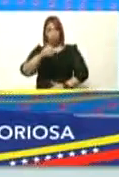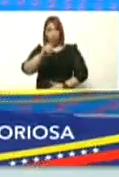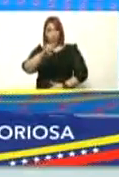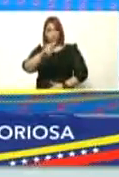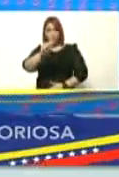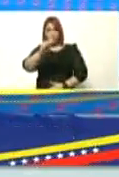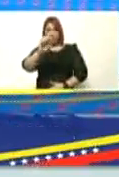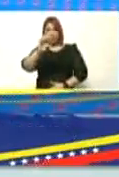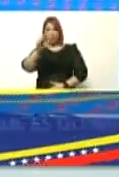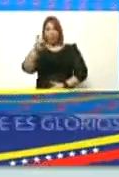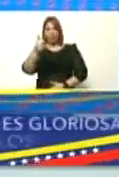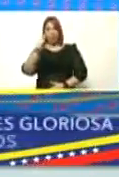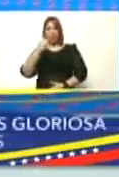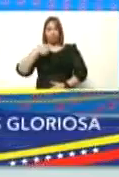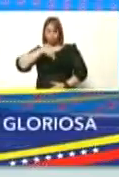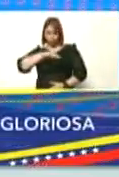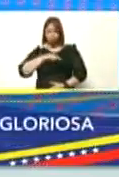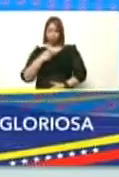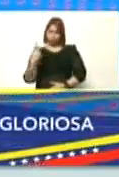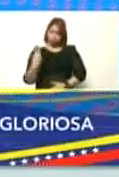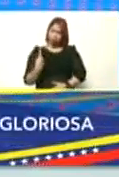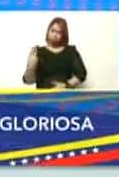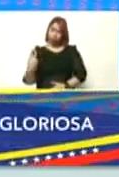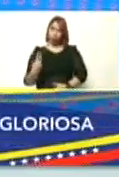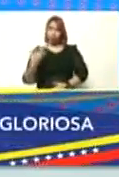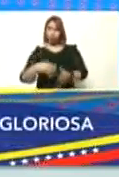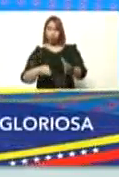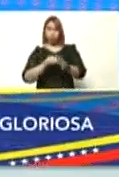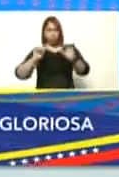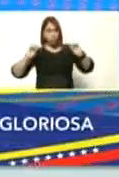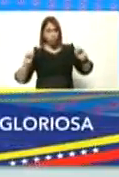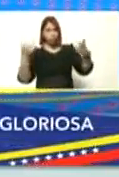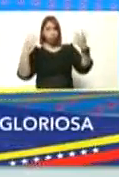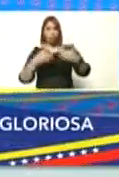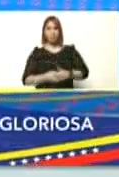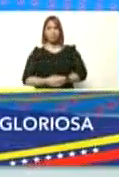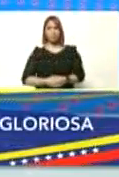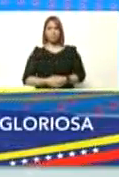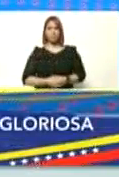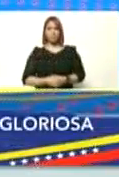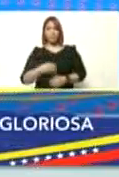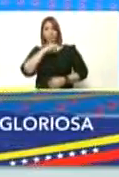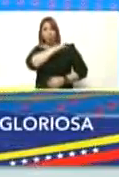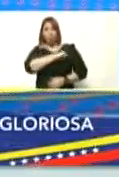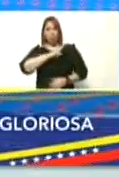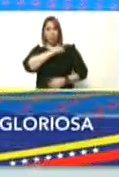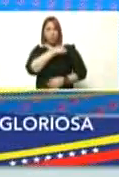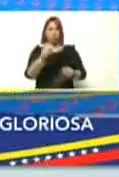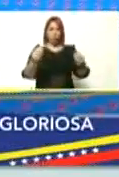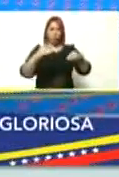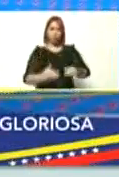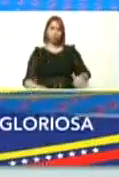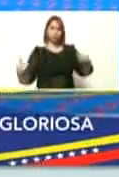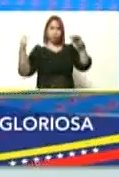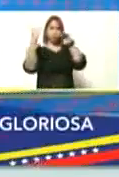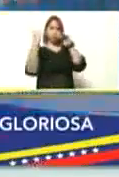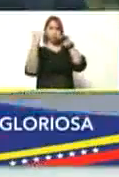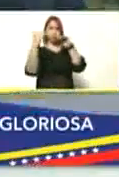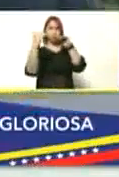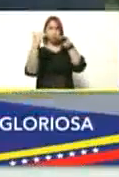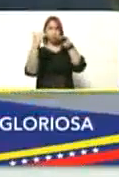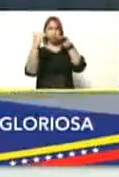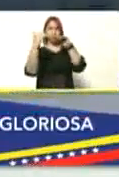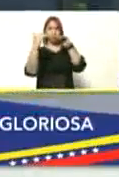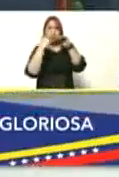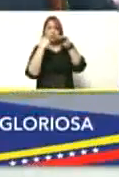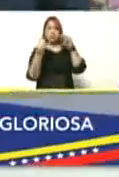y yo reanimar reactivar la comisión mixta de alto nivel que rige